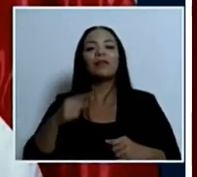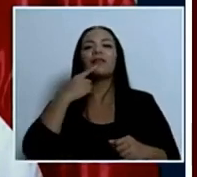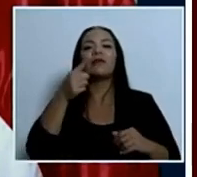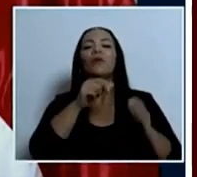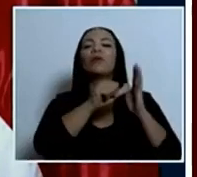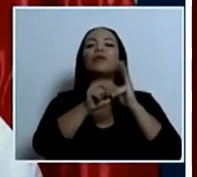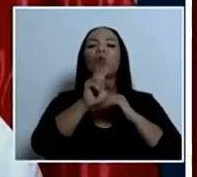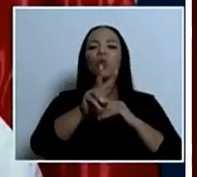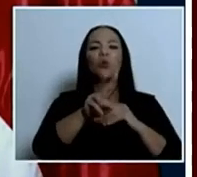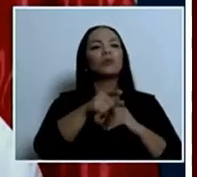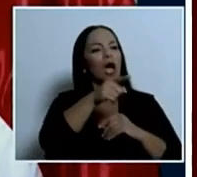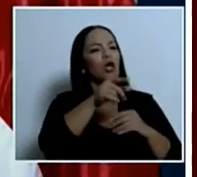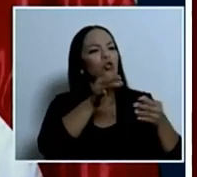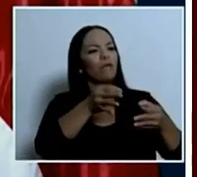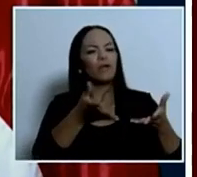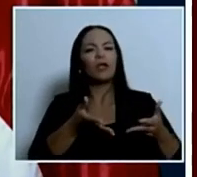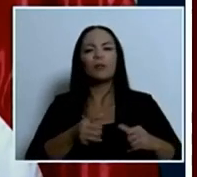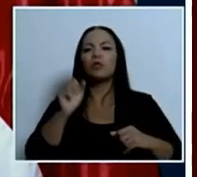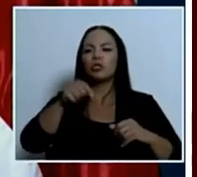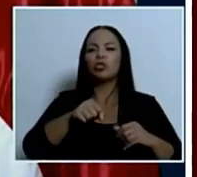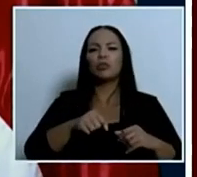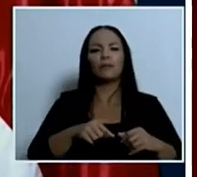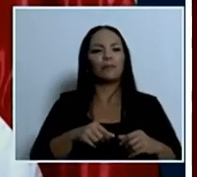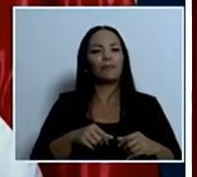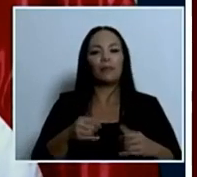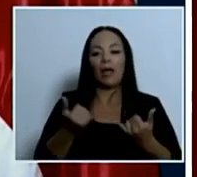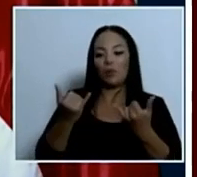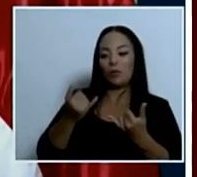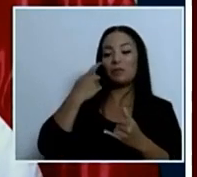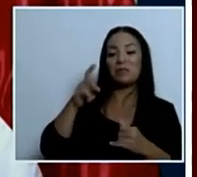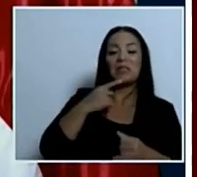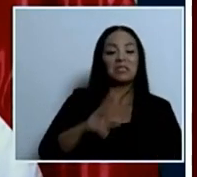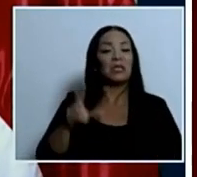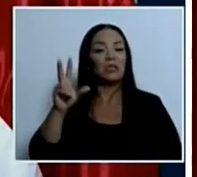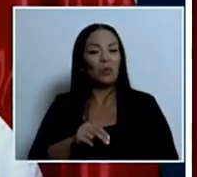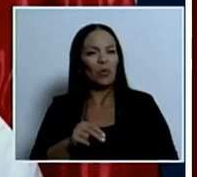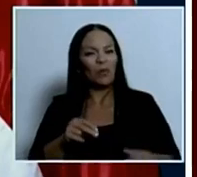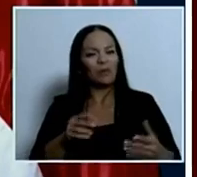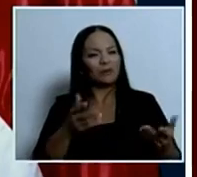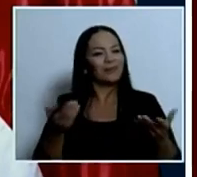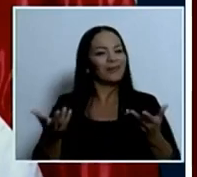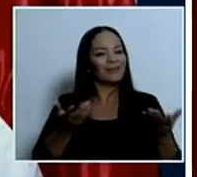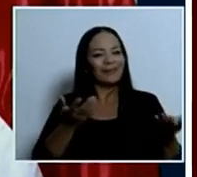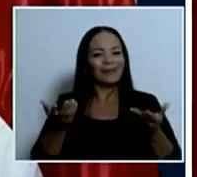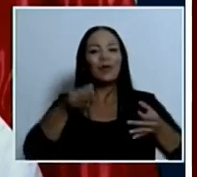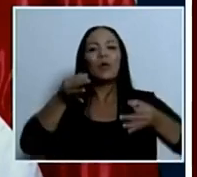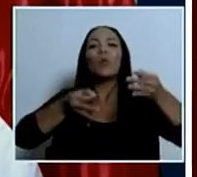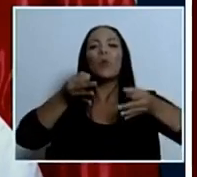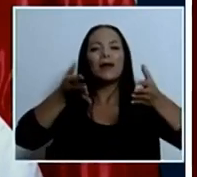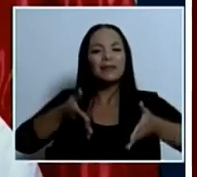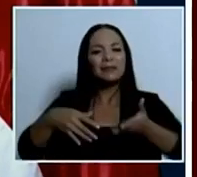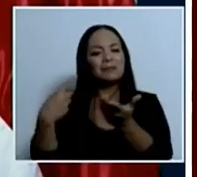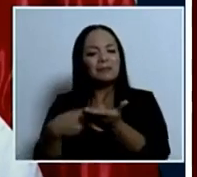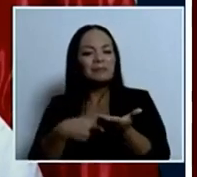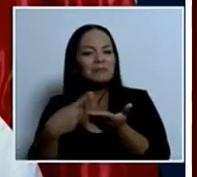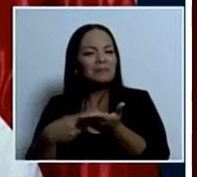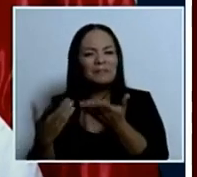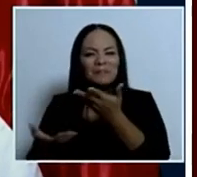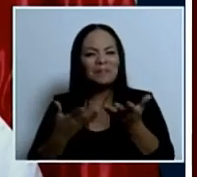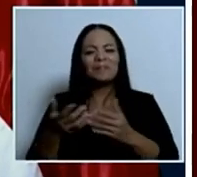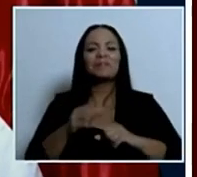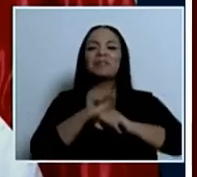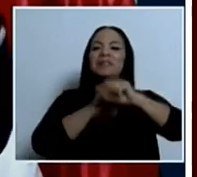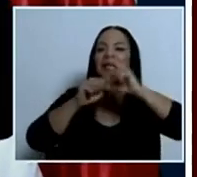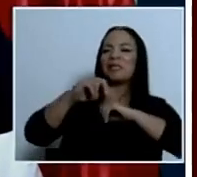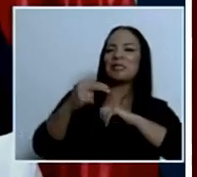en firme que sí estaba el actual dice que no los jueces lo debaten la sala